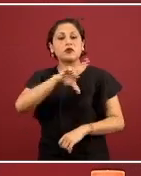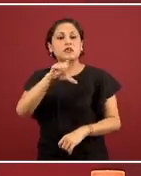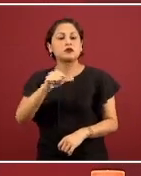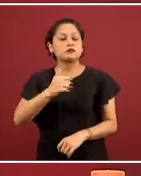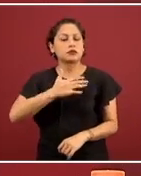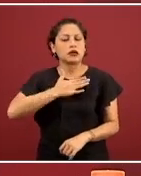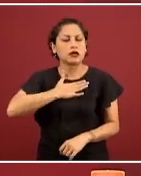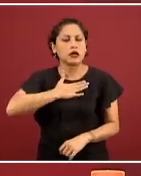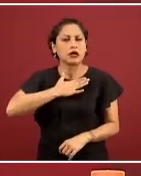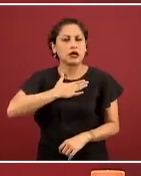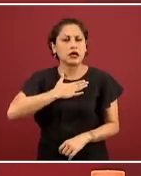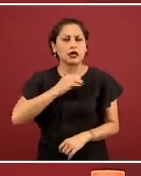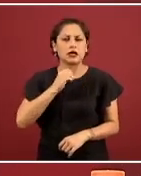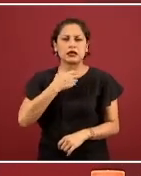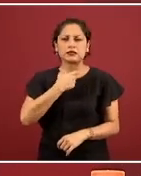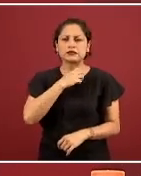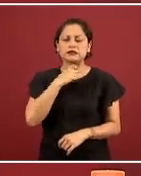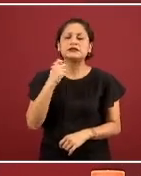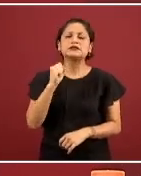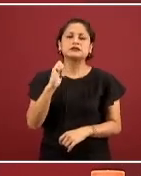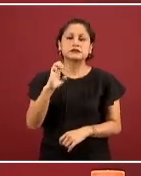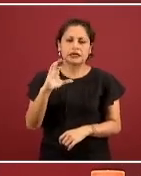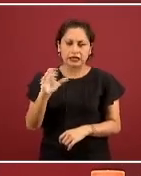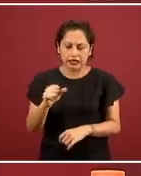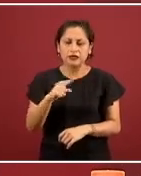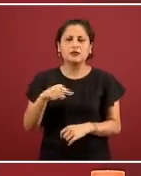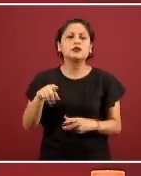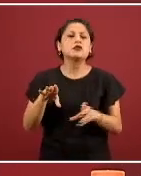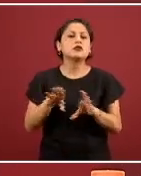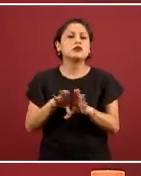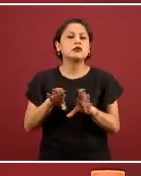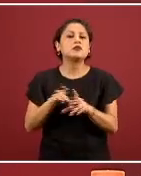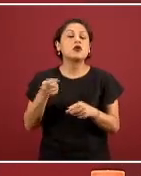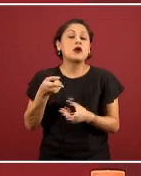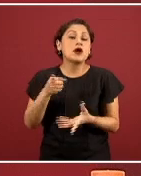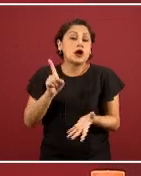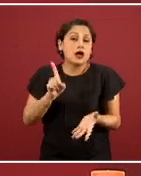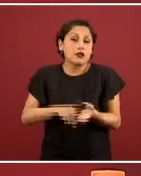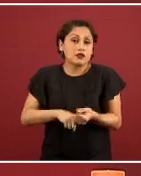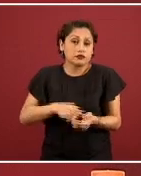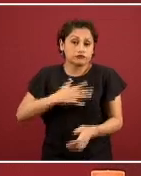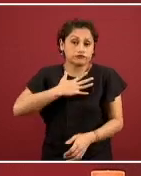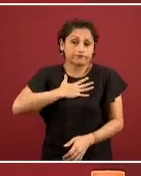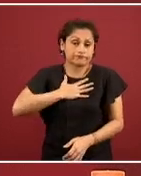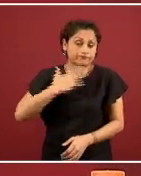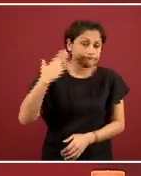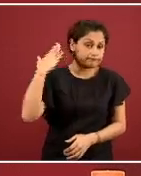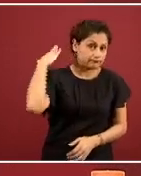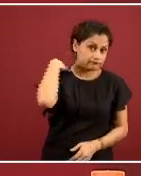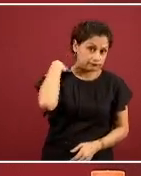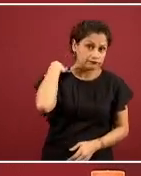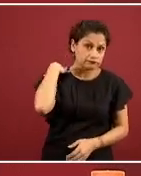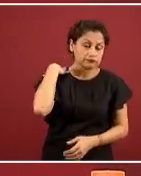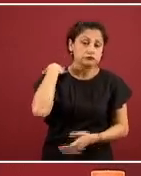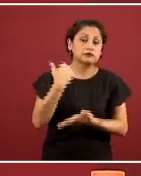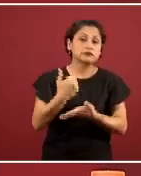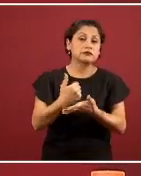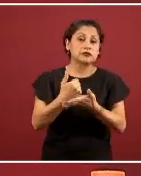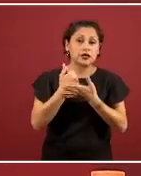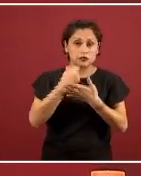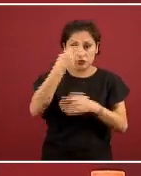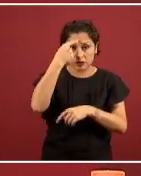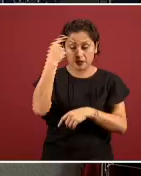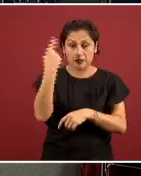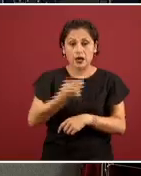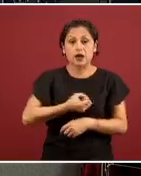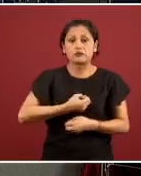de la irritación de las terminales nerviosas que hay en el aparato respiratorio, y eso puede aparecer un